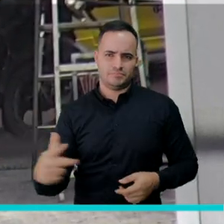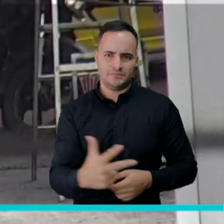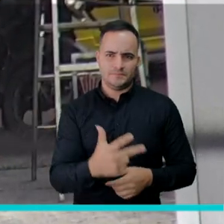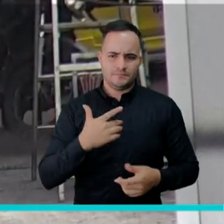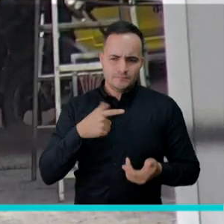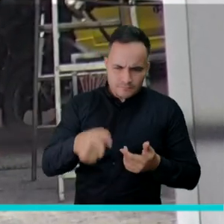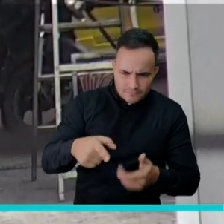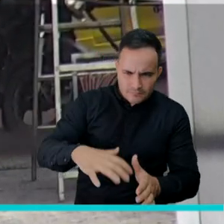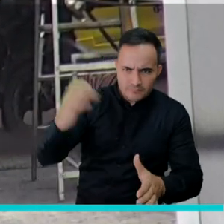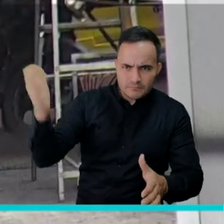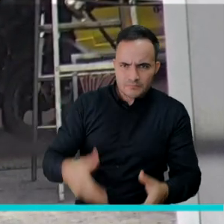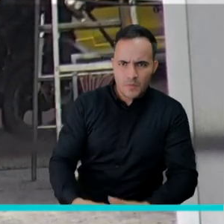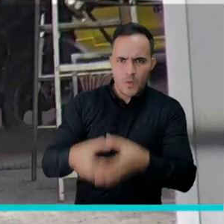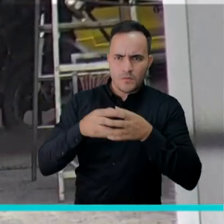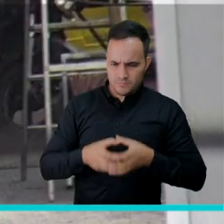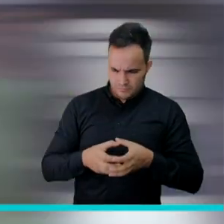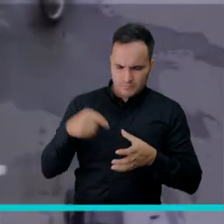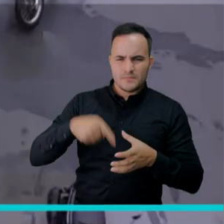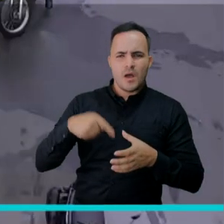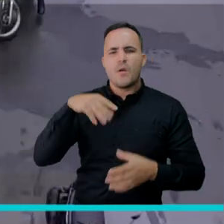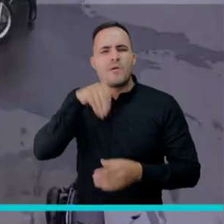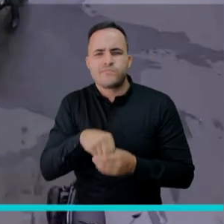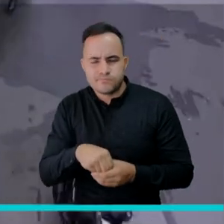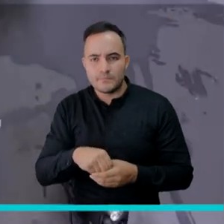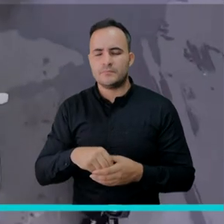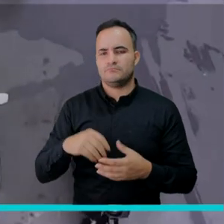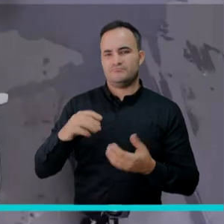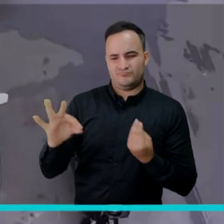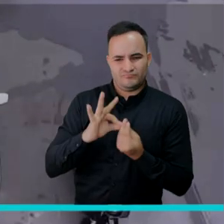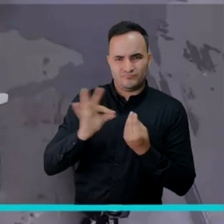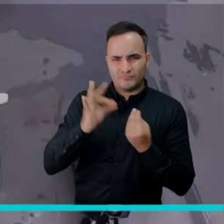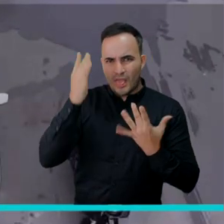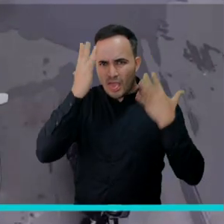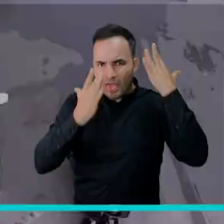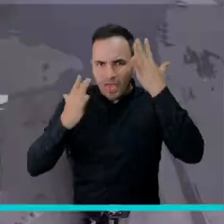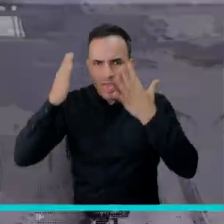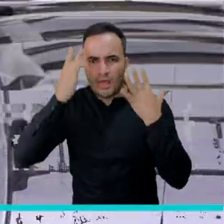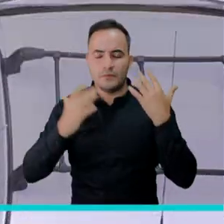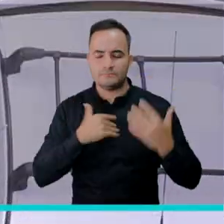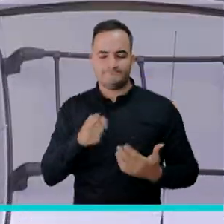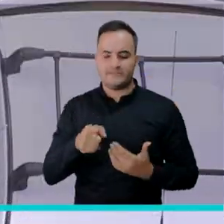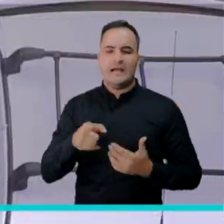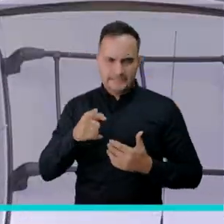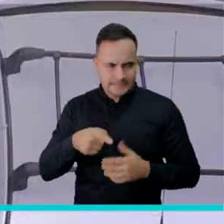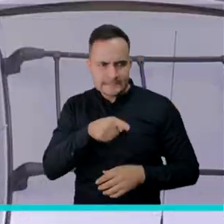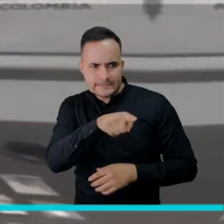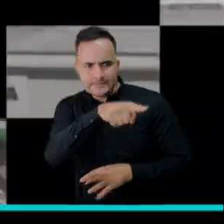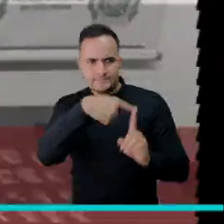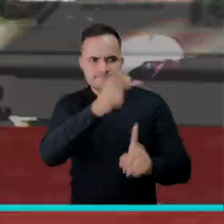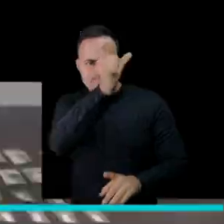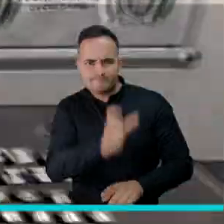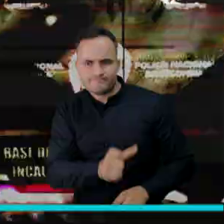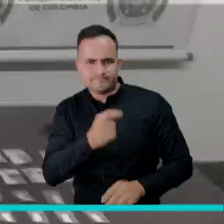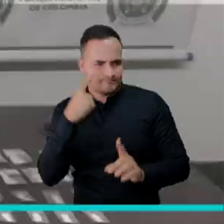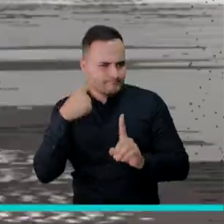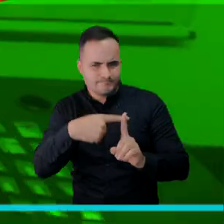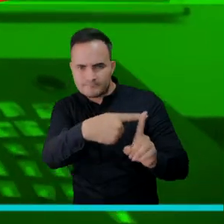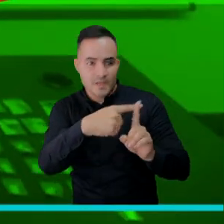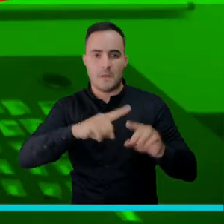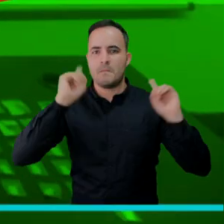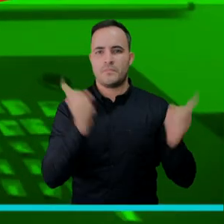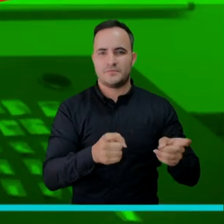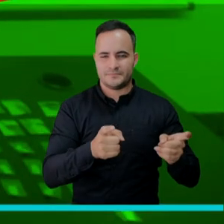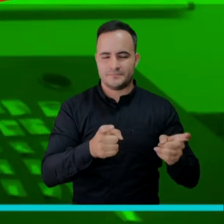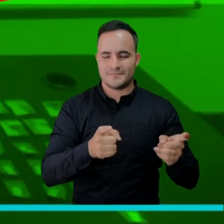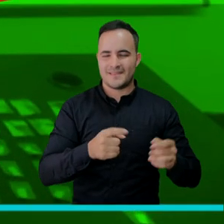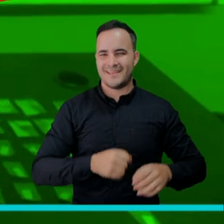encuentran el lugar donde había sido guardado el paquete, el cual tenía en su interior estupefacientes e inician la persecución de esta persona,